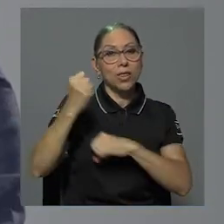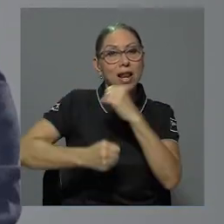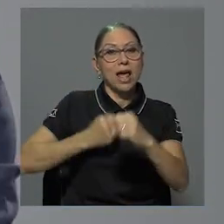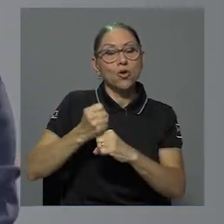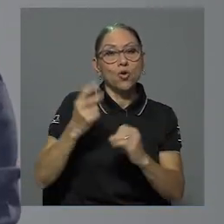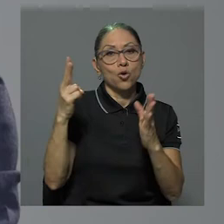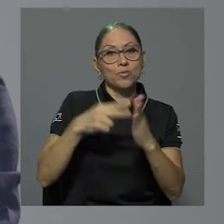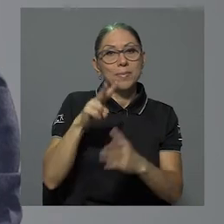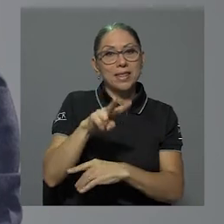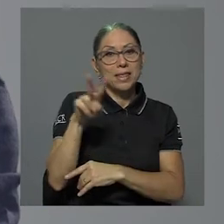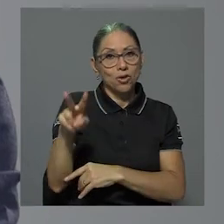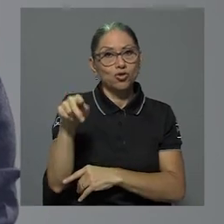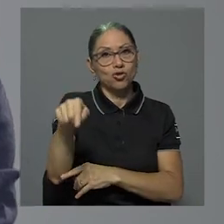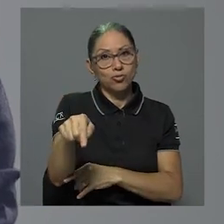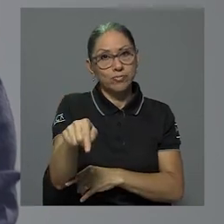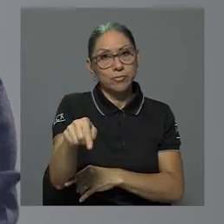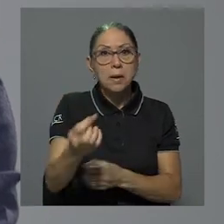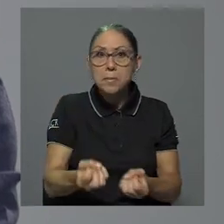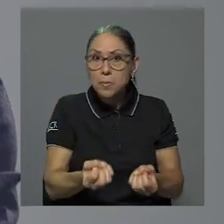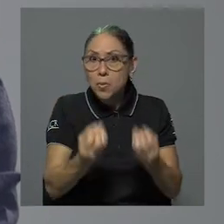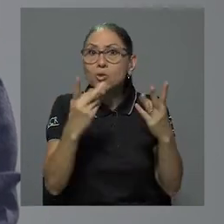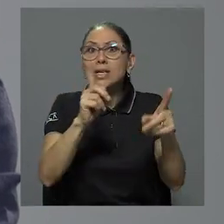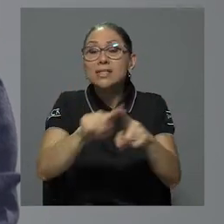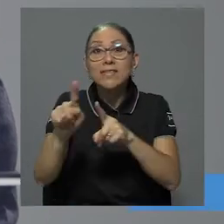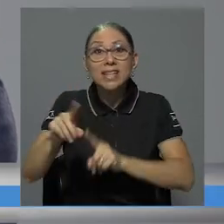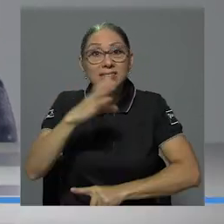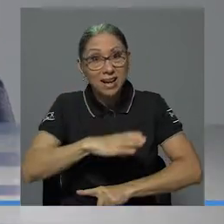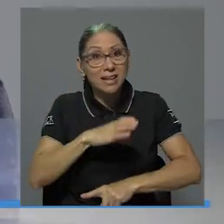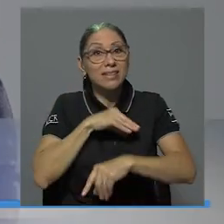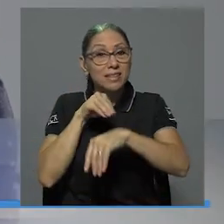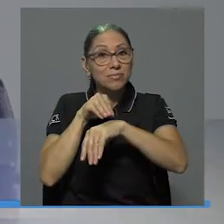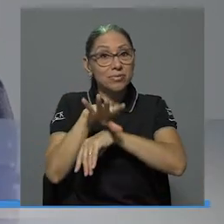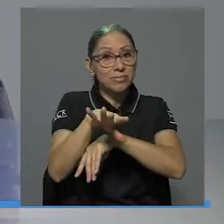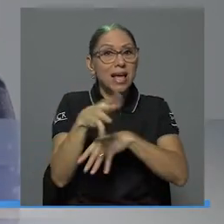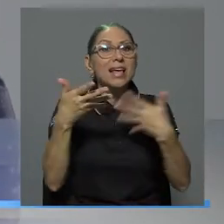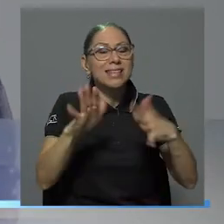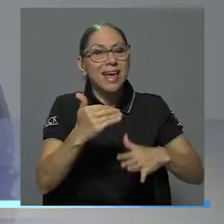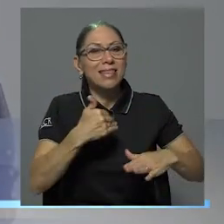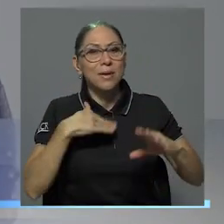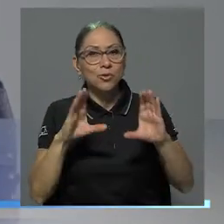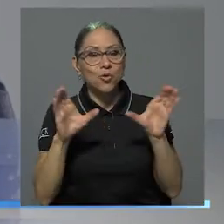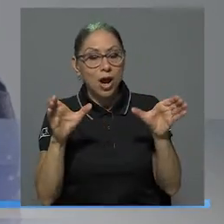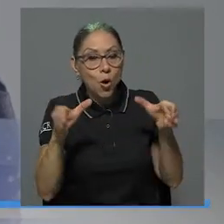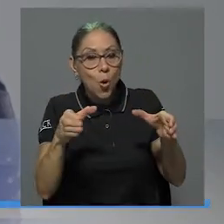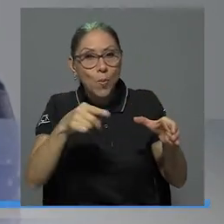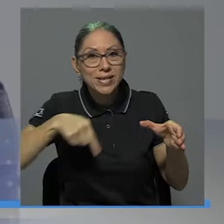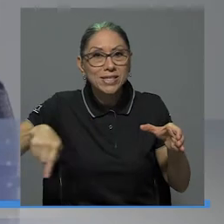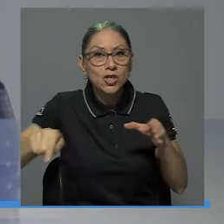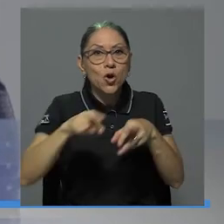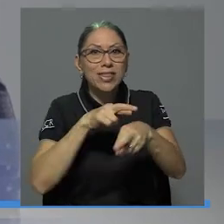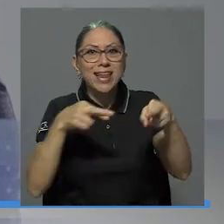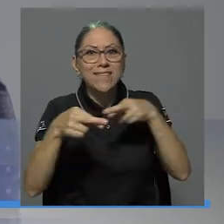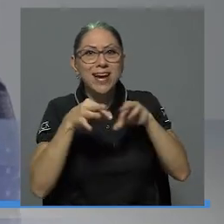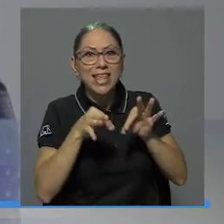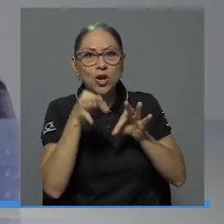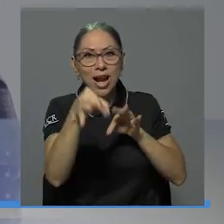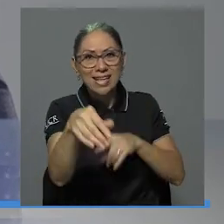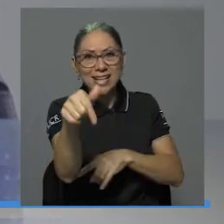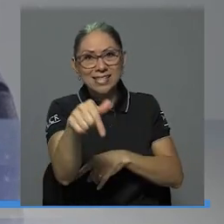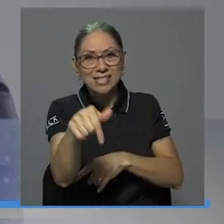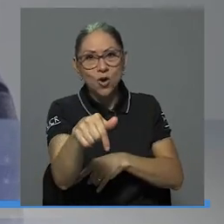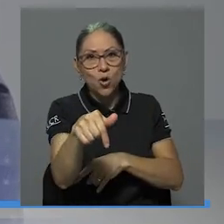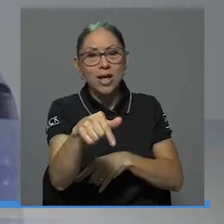Lo cual tiene implicaciones de todo tipo, ¿verdad? Para eso tenemos una comisión de regionalización, ¿verdad? Que está compuesta por diferentes